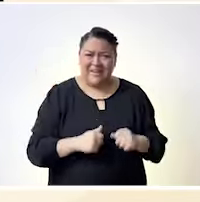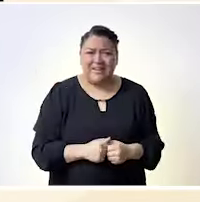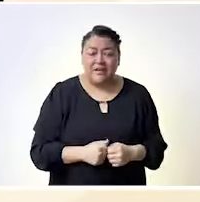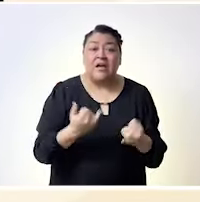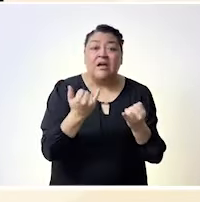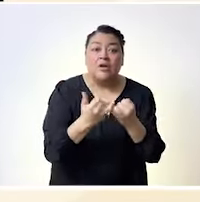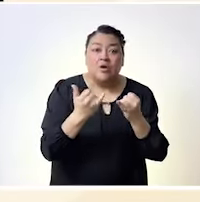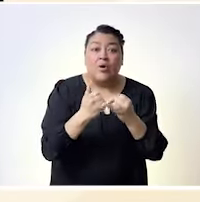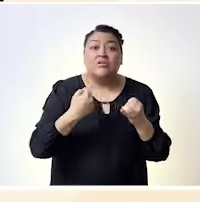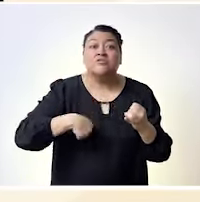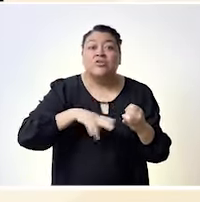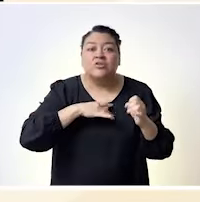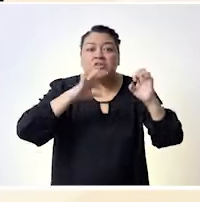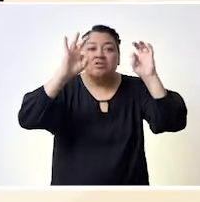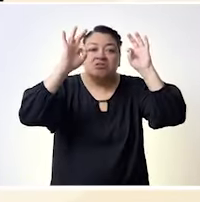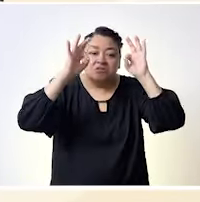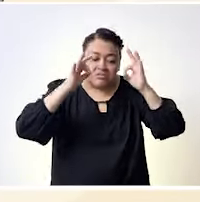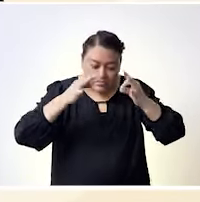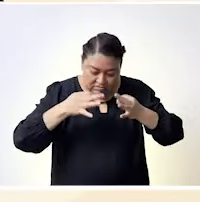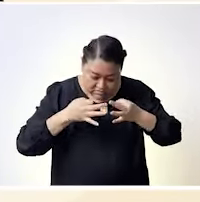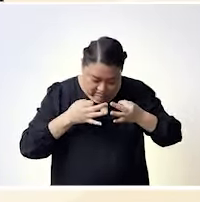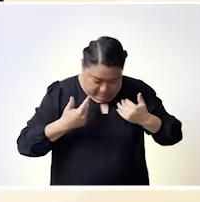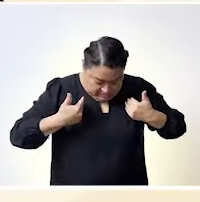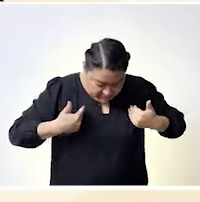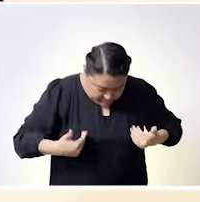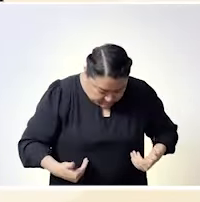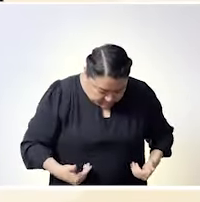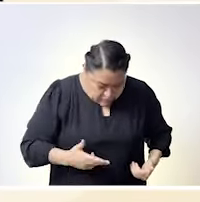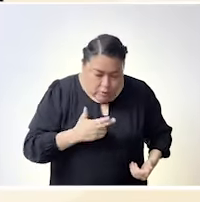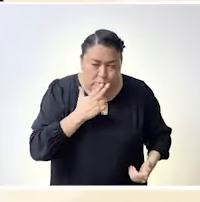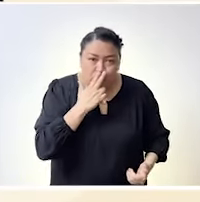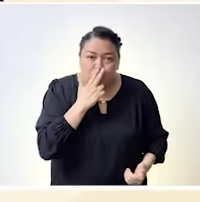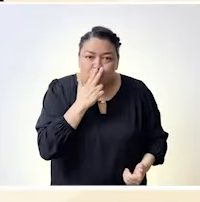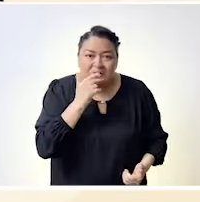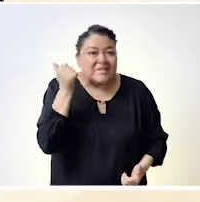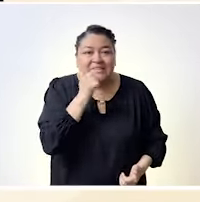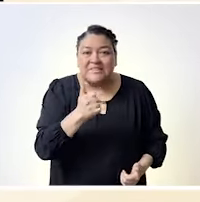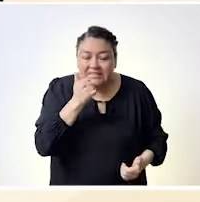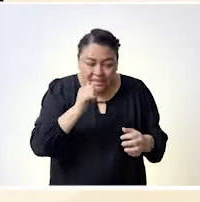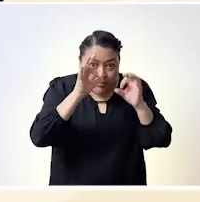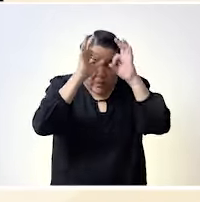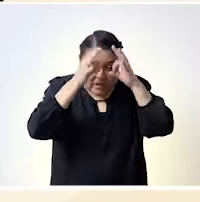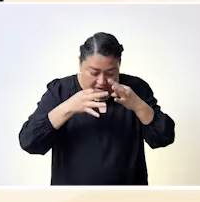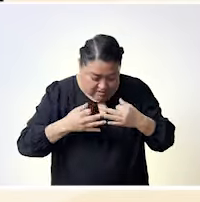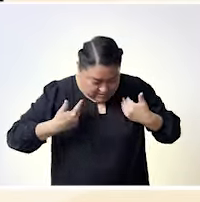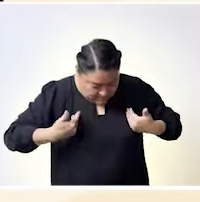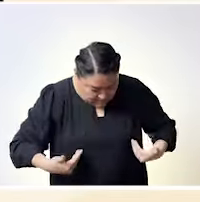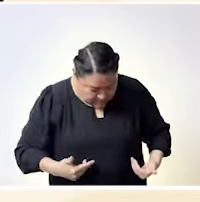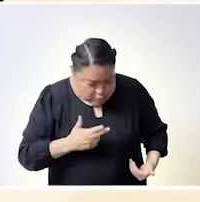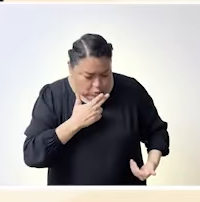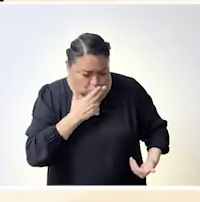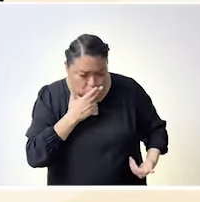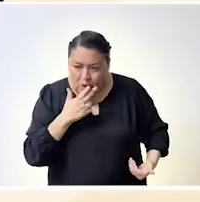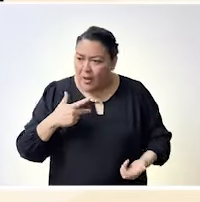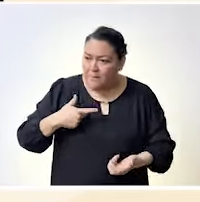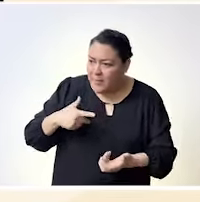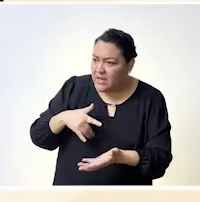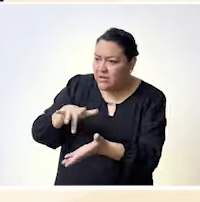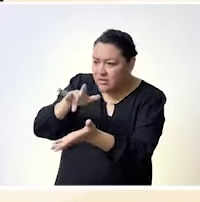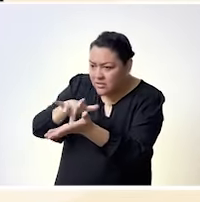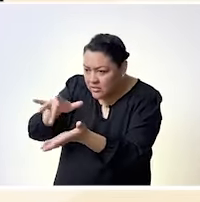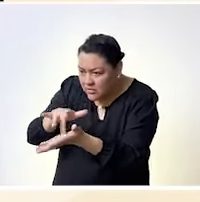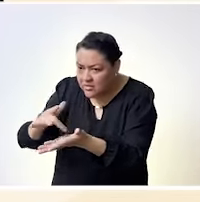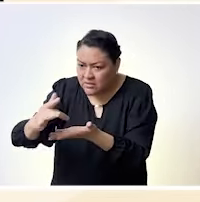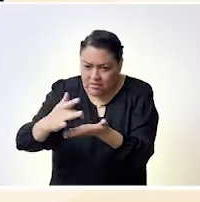porque hay alguien que ya se le ocurrió primero y generalmente es un varón ¿no? todas las violencias que seguimos sufriendo a nivel salud ¿no?